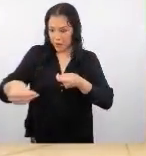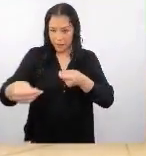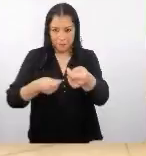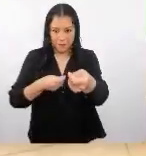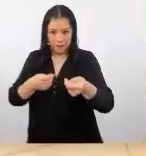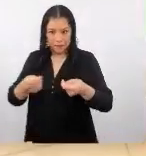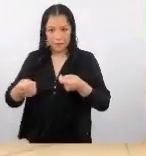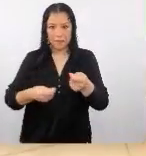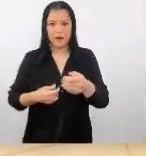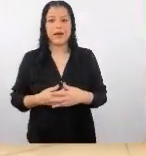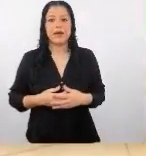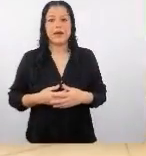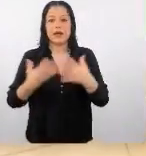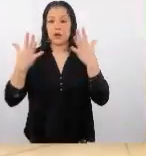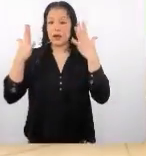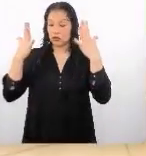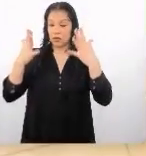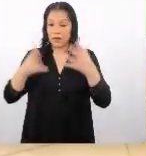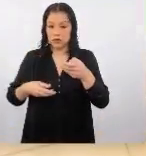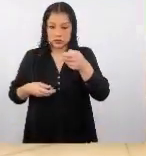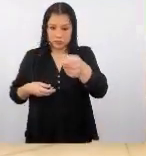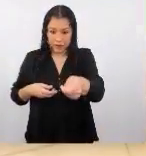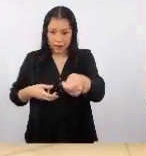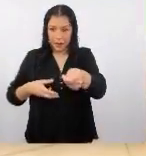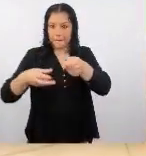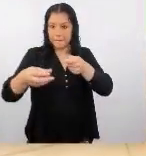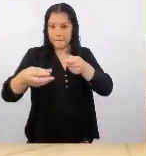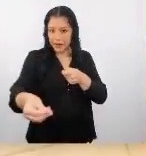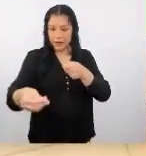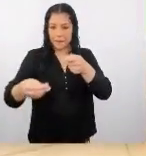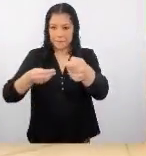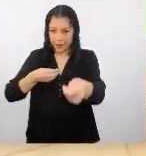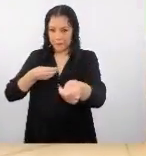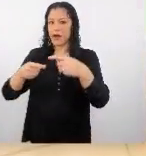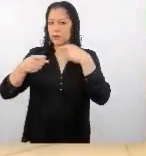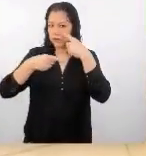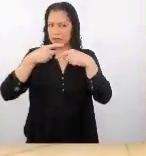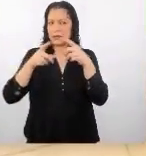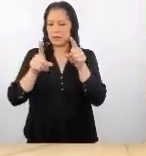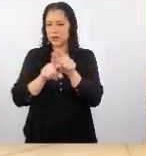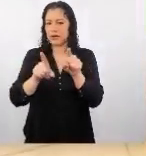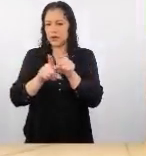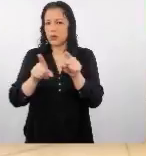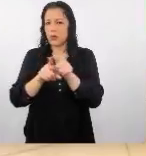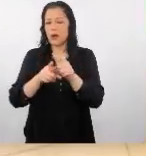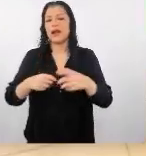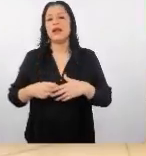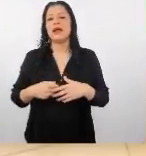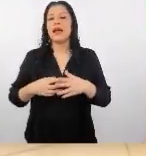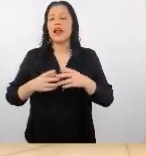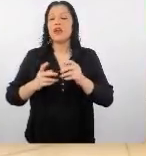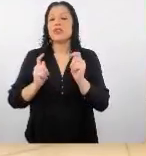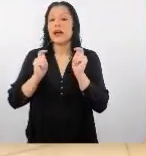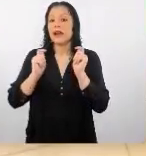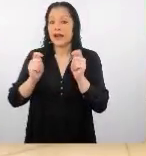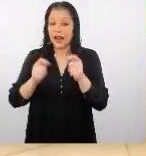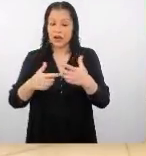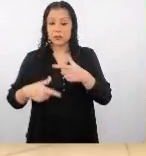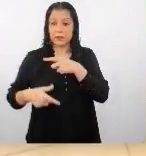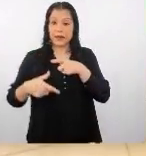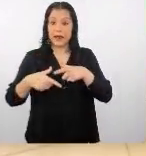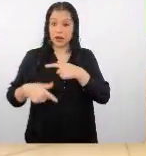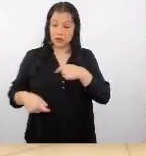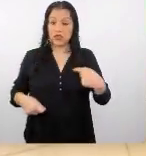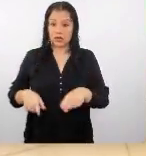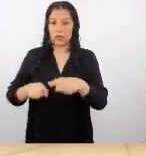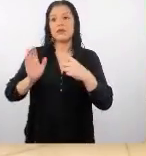se entrega y se recibe con las dos manos con ambas manos como se comentó también que hace los regalos para los chinos porque es porque es